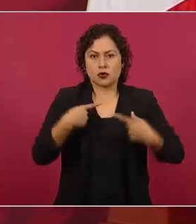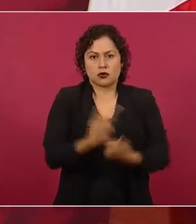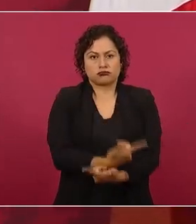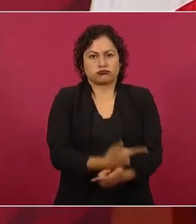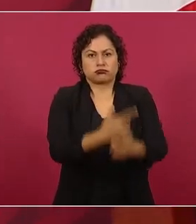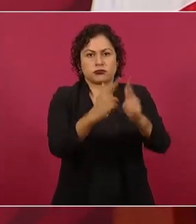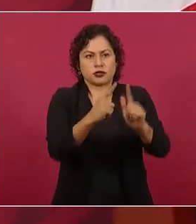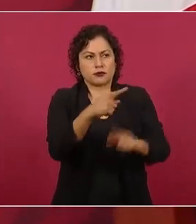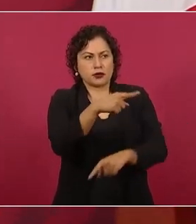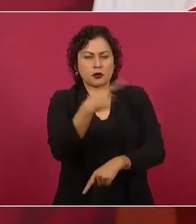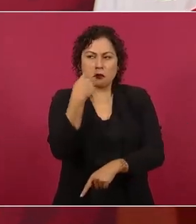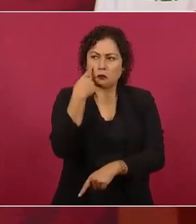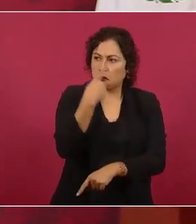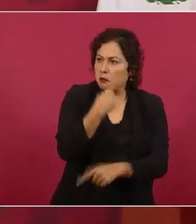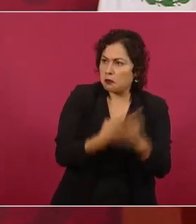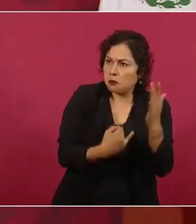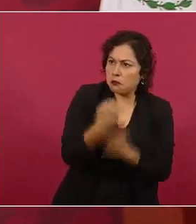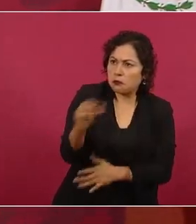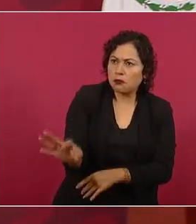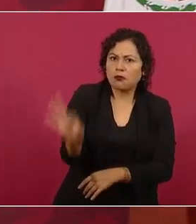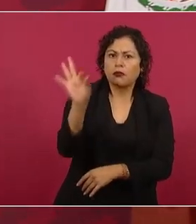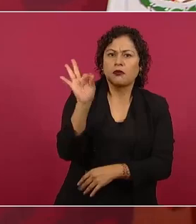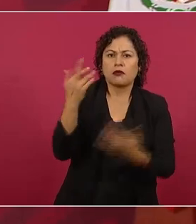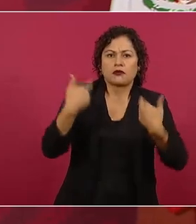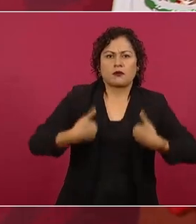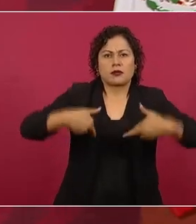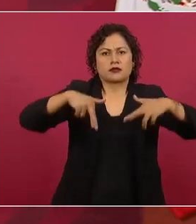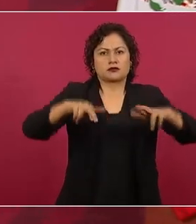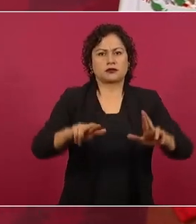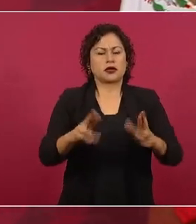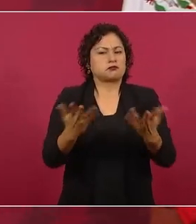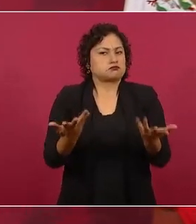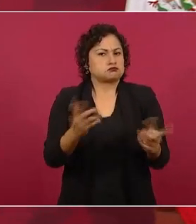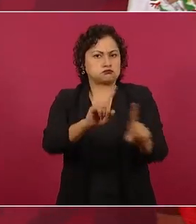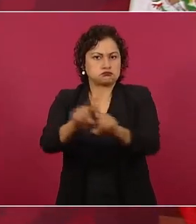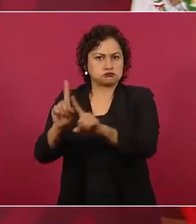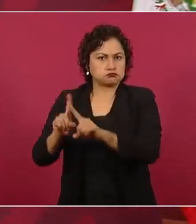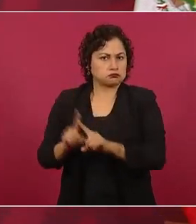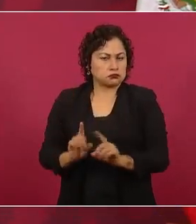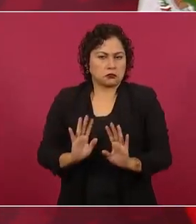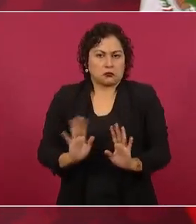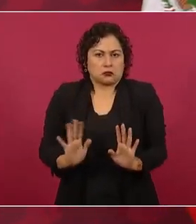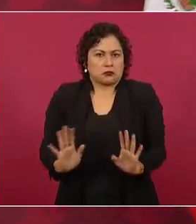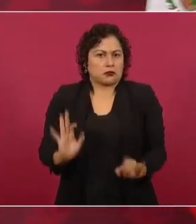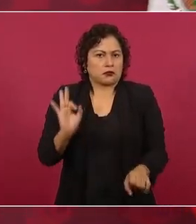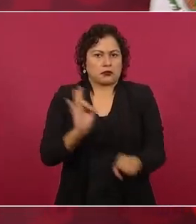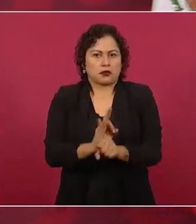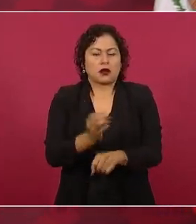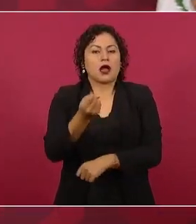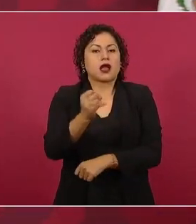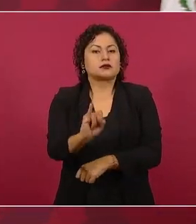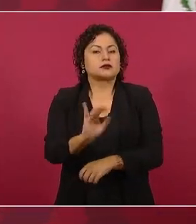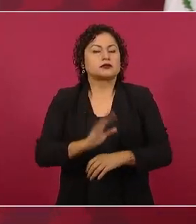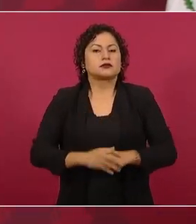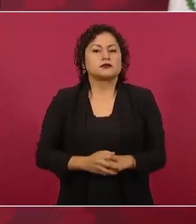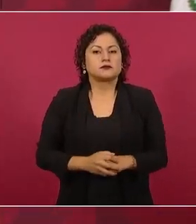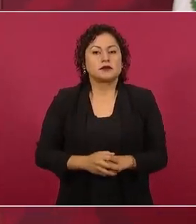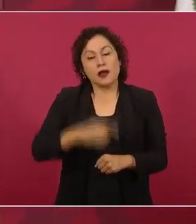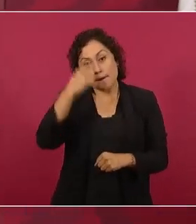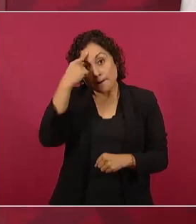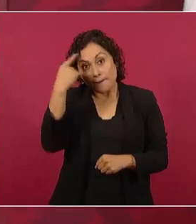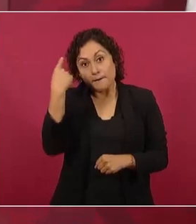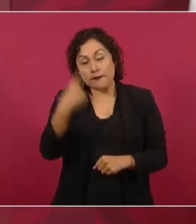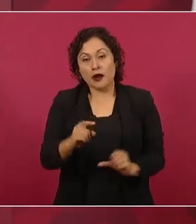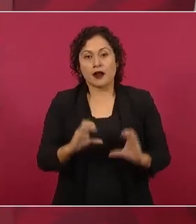Y se cuida también de que todos puedan participar